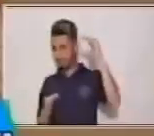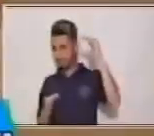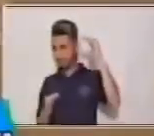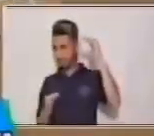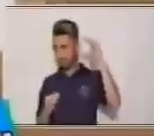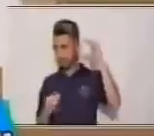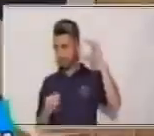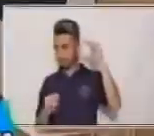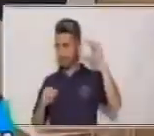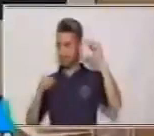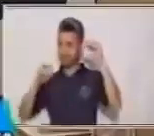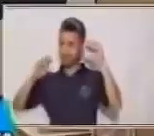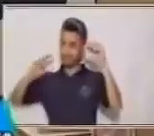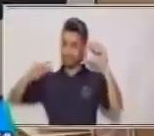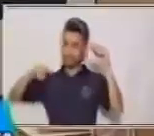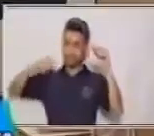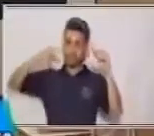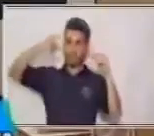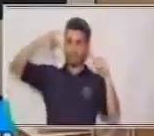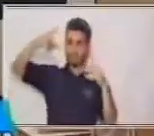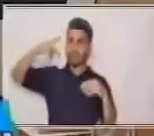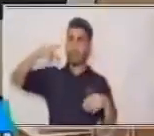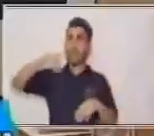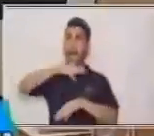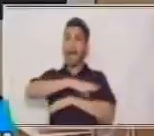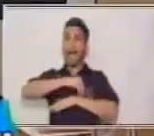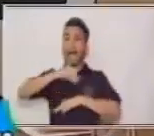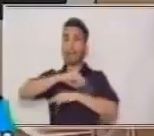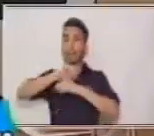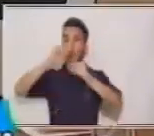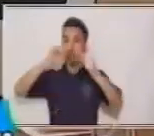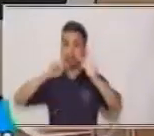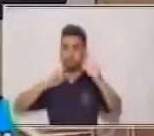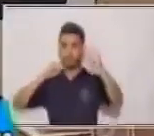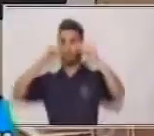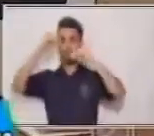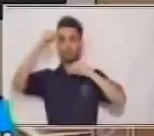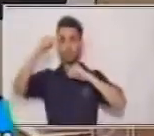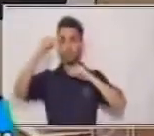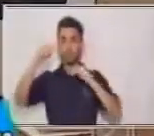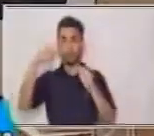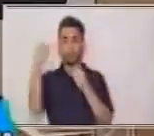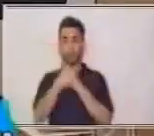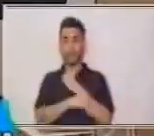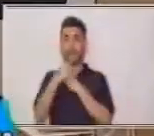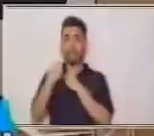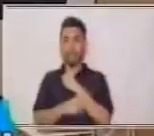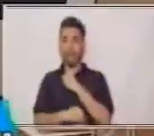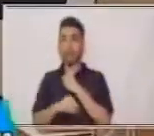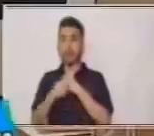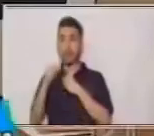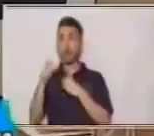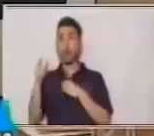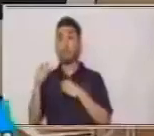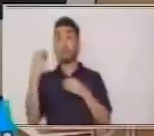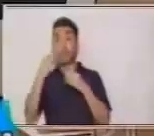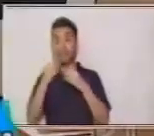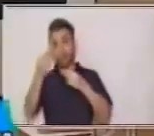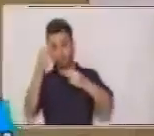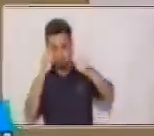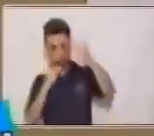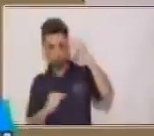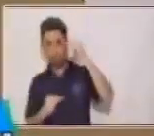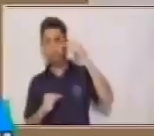Exacto. Gato iba en lugar de plátano. Y plátano iba en lugar de gato. Y